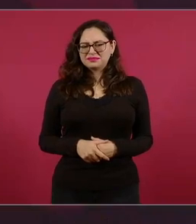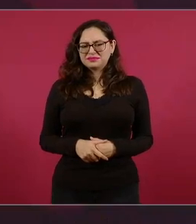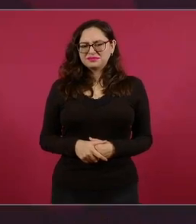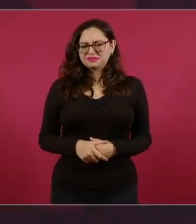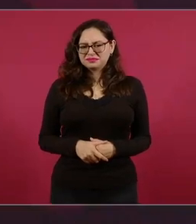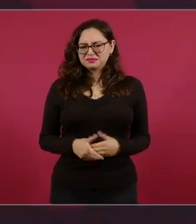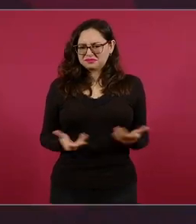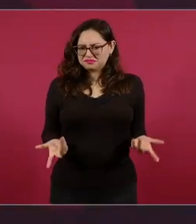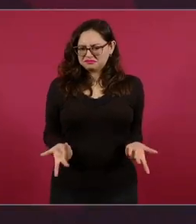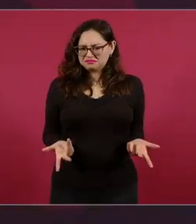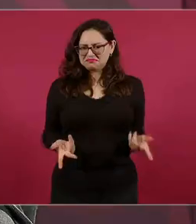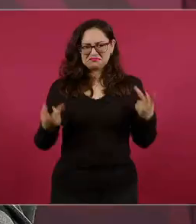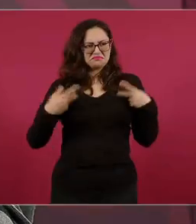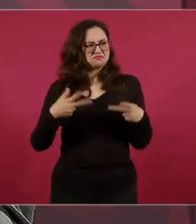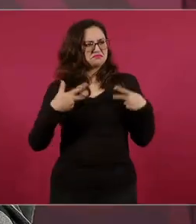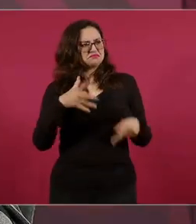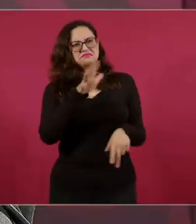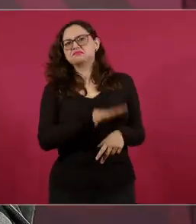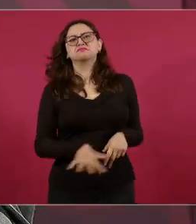porque no los va a elegir el pueblo.